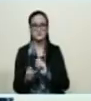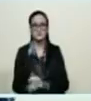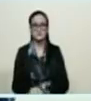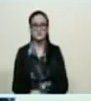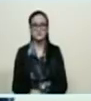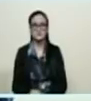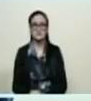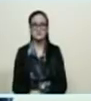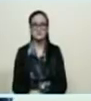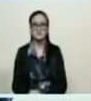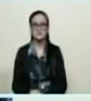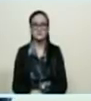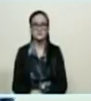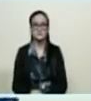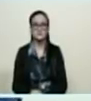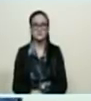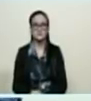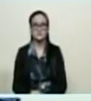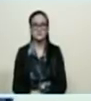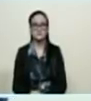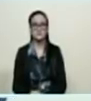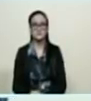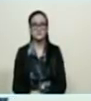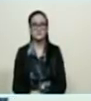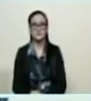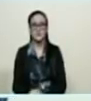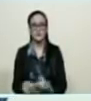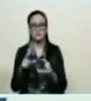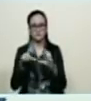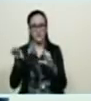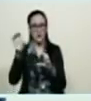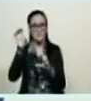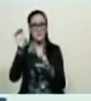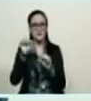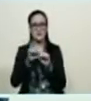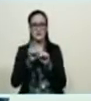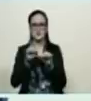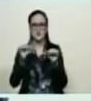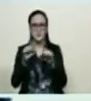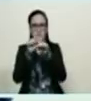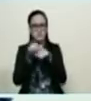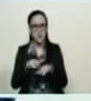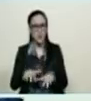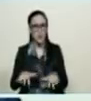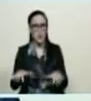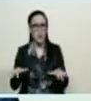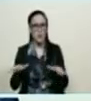Como el sistema de carnet de la patria viene desplegándose,